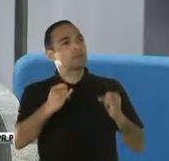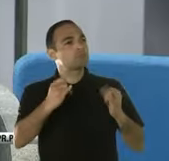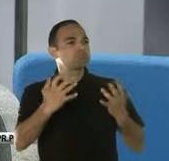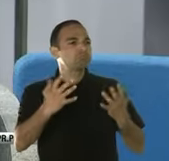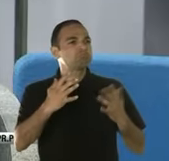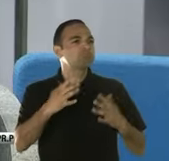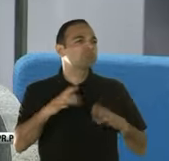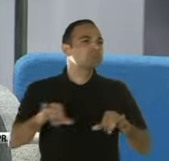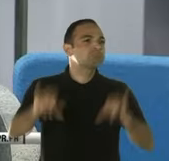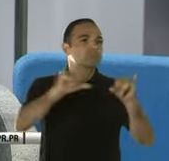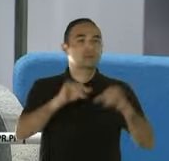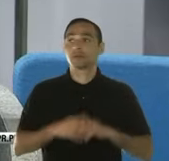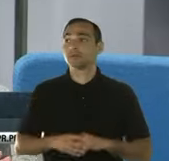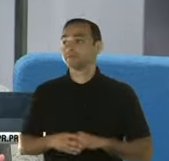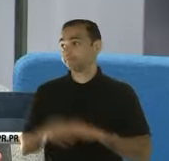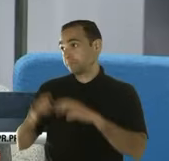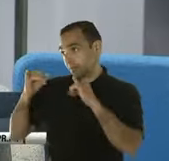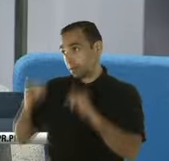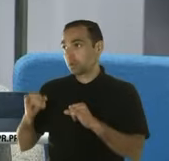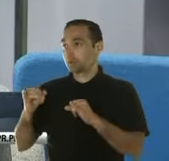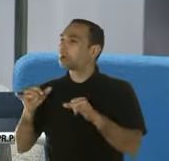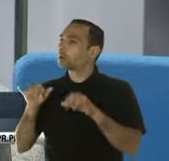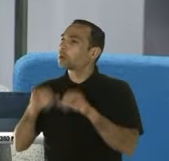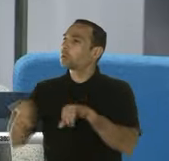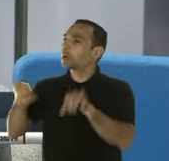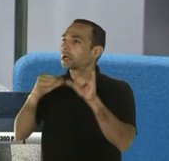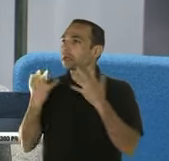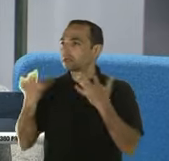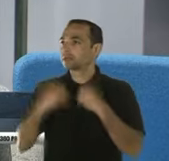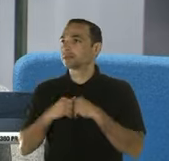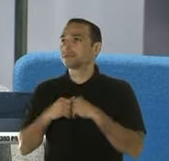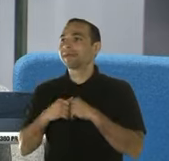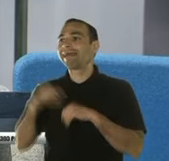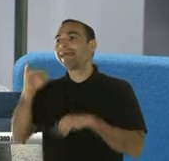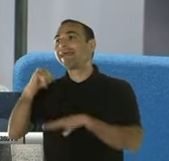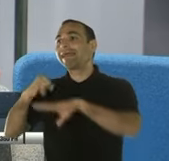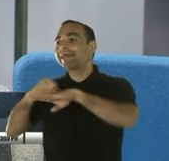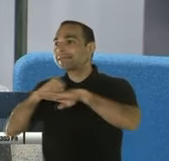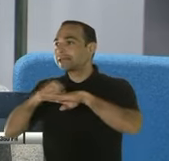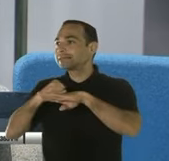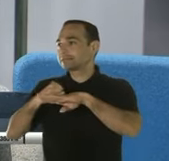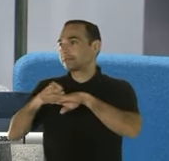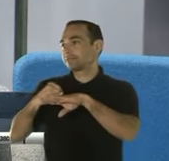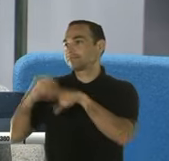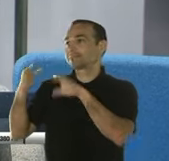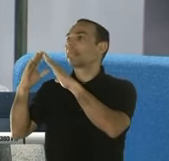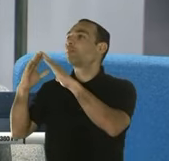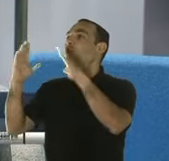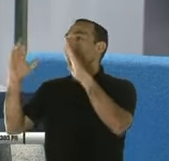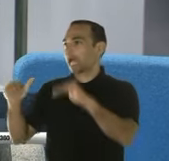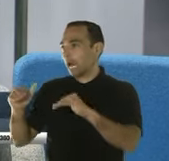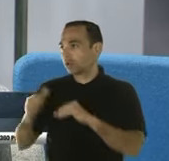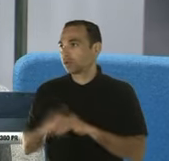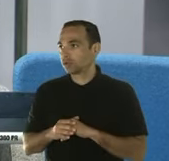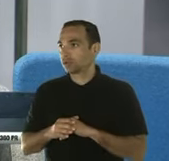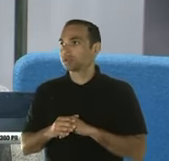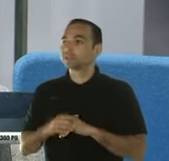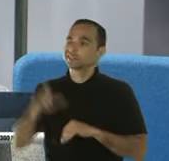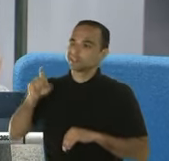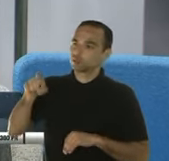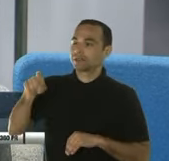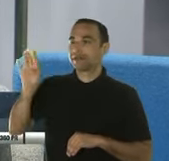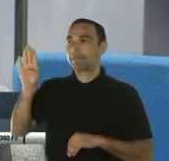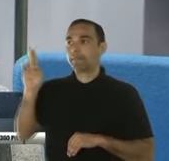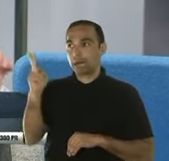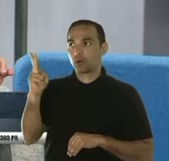Bueno, en el caso de individuos, la más común siempre es la deducción por intereses hipotecarios, que ya debimos de haber recibido de parte de la institución financiera una